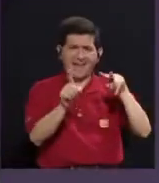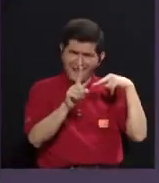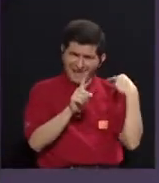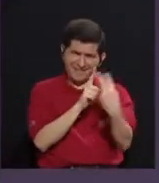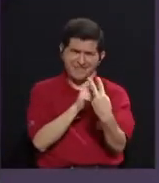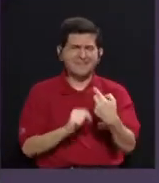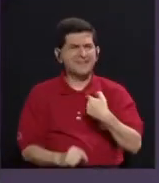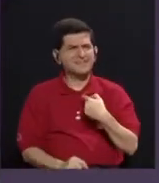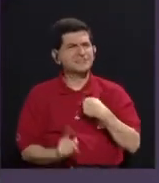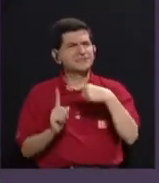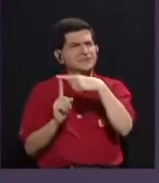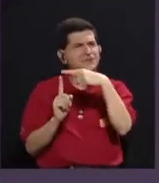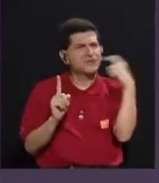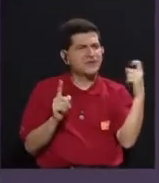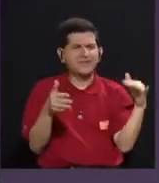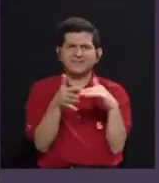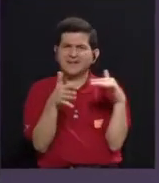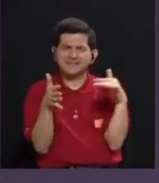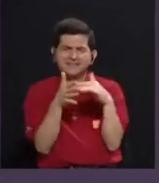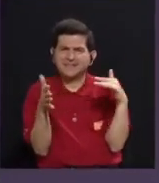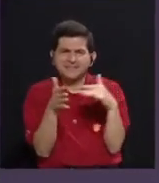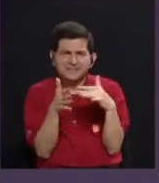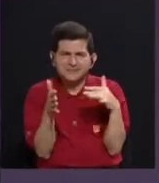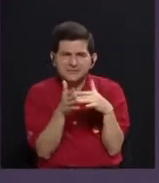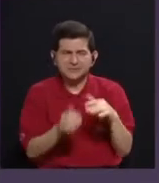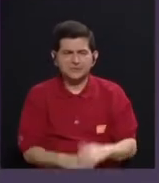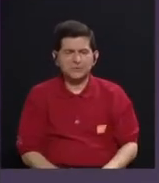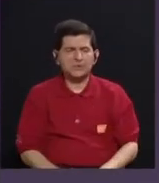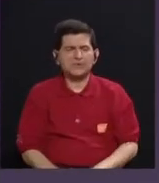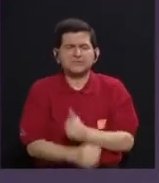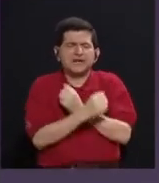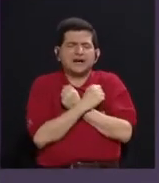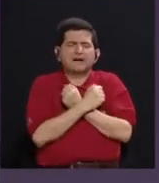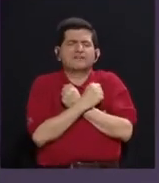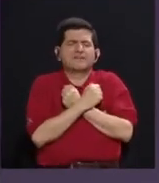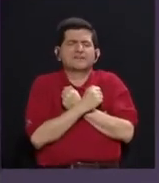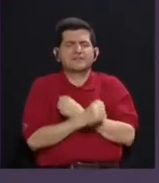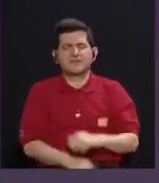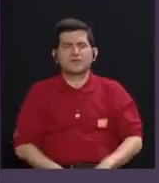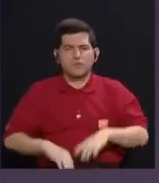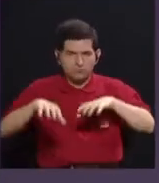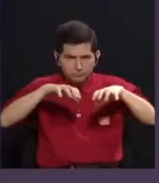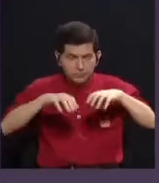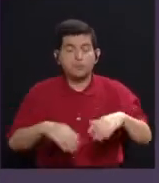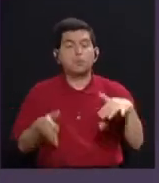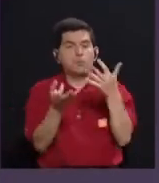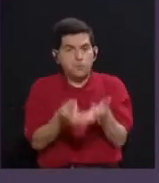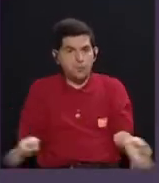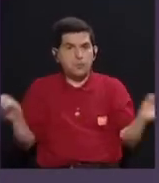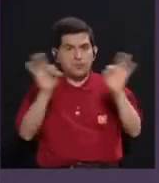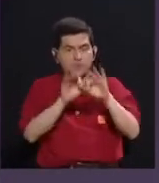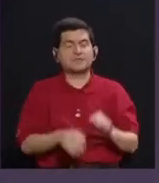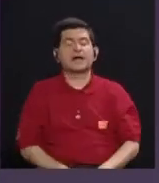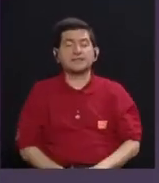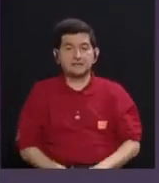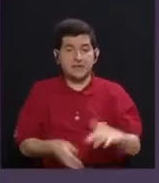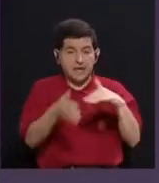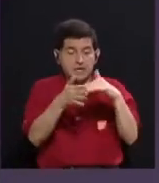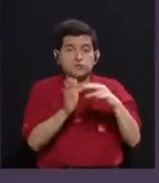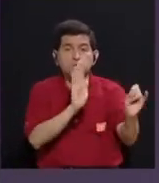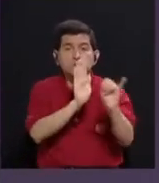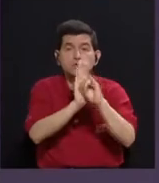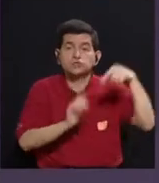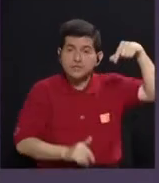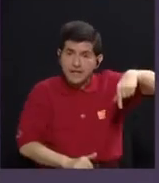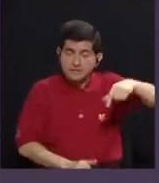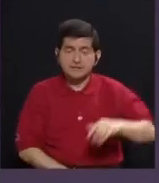Lo tomo desde los estudios, el giro afectivo que le llaman, que es muy importante en estudios de identidades queer, porque